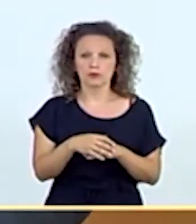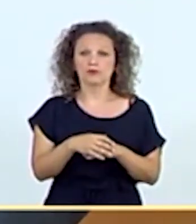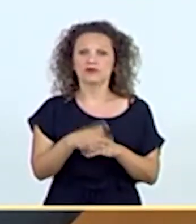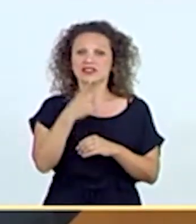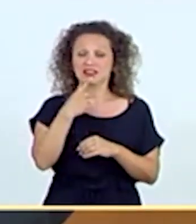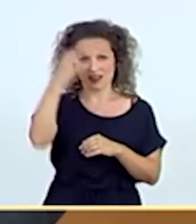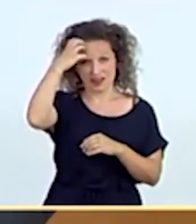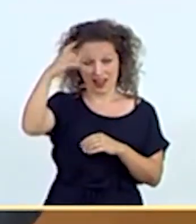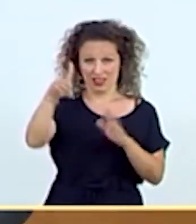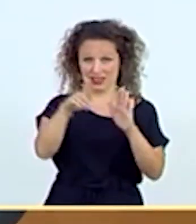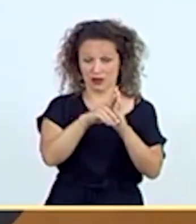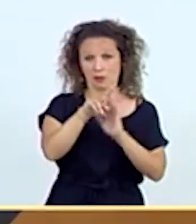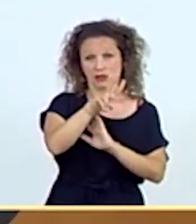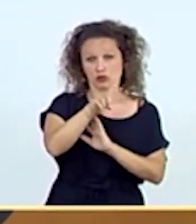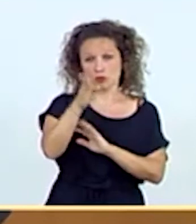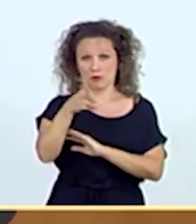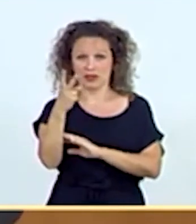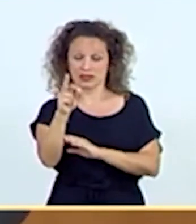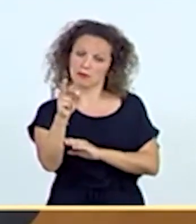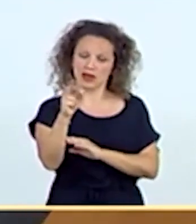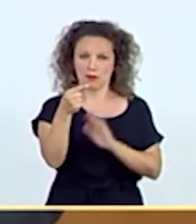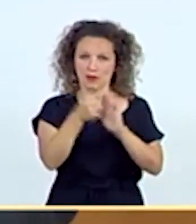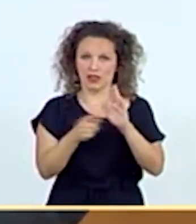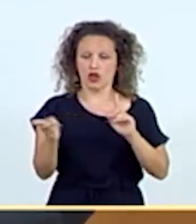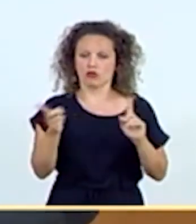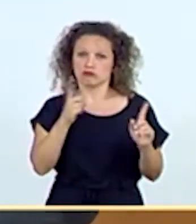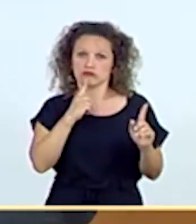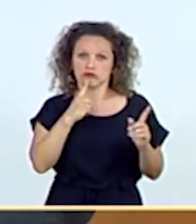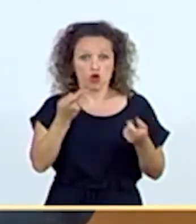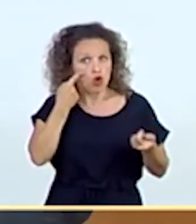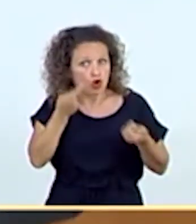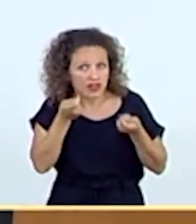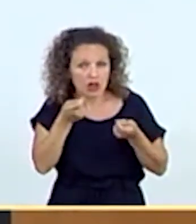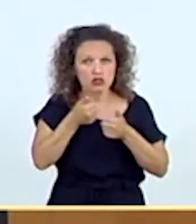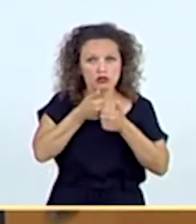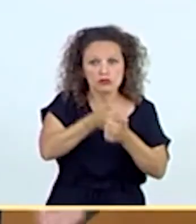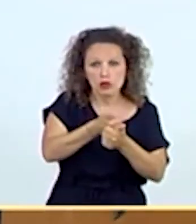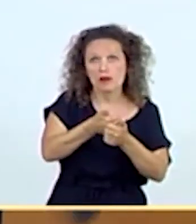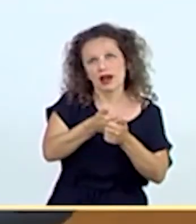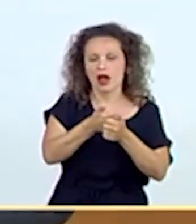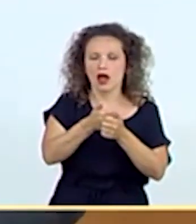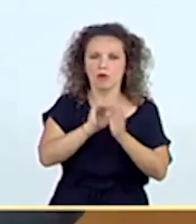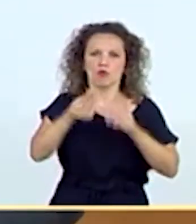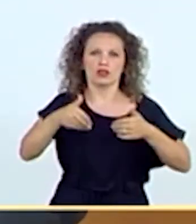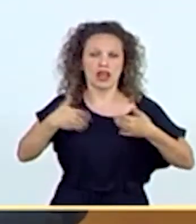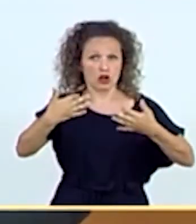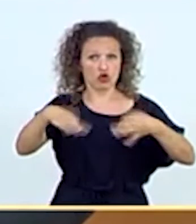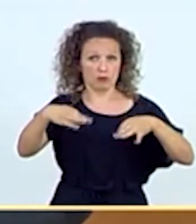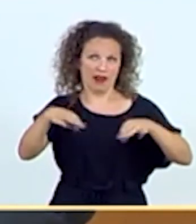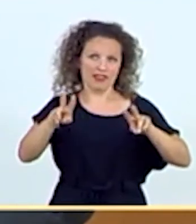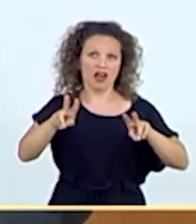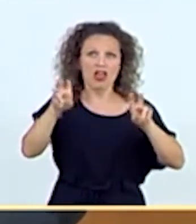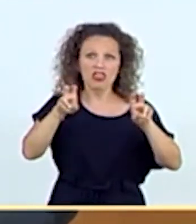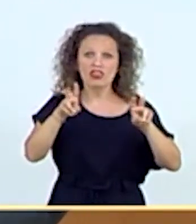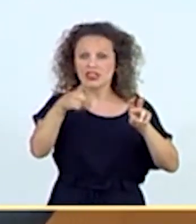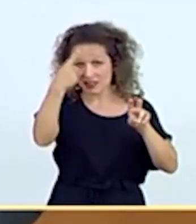Decreto Ley 21.20, de medidas urgentes de prevención, contención y coordinación para la nueva normalidad, sabe usted que se ratifican